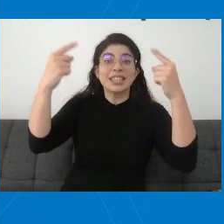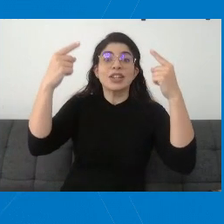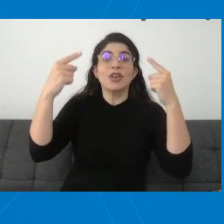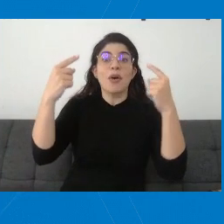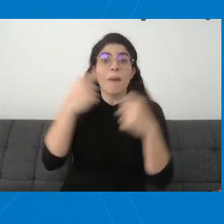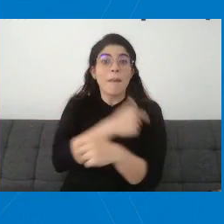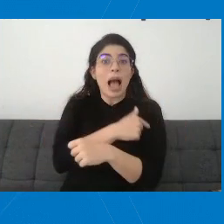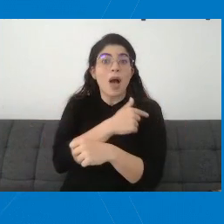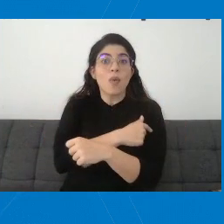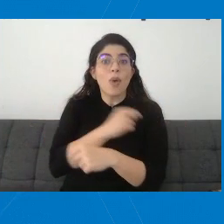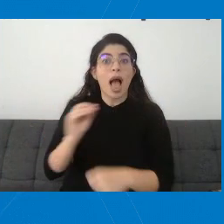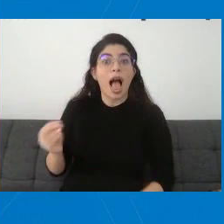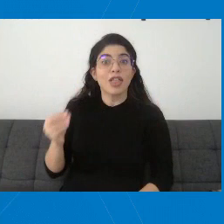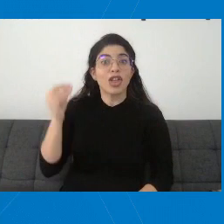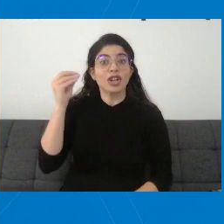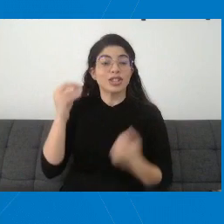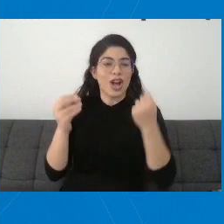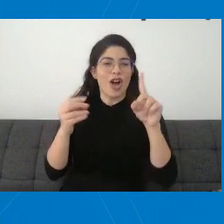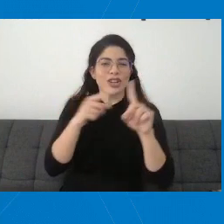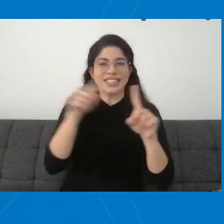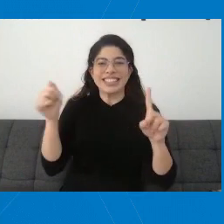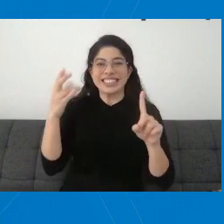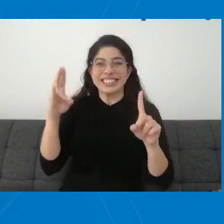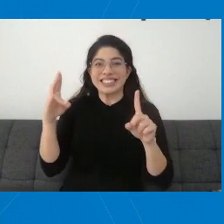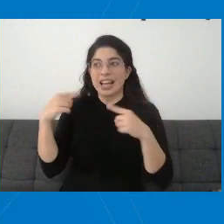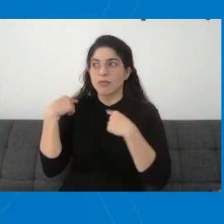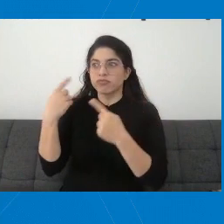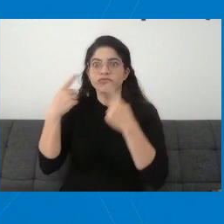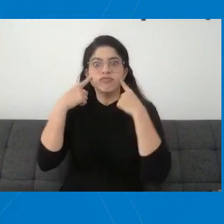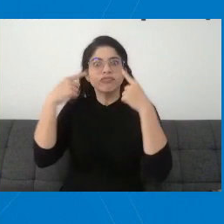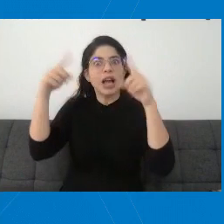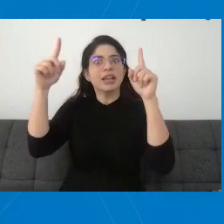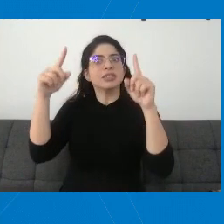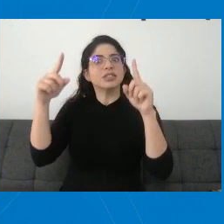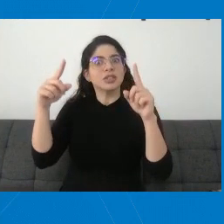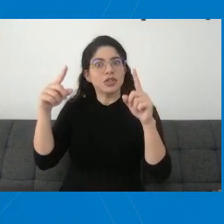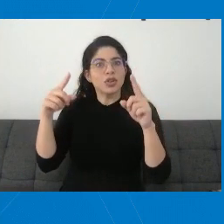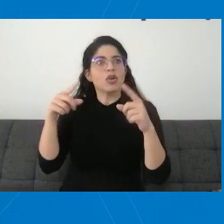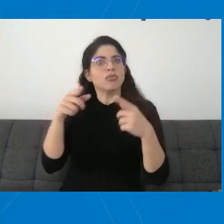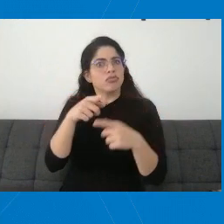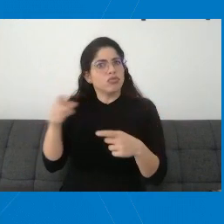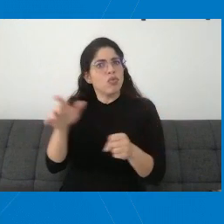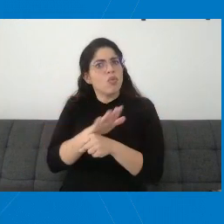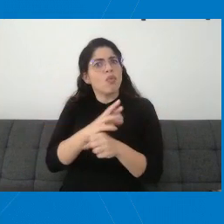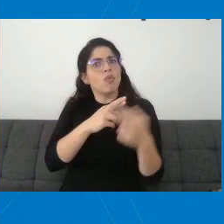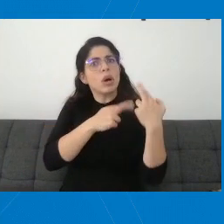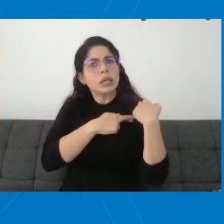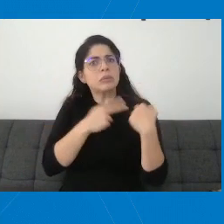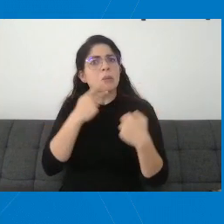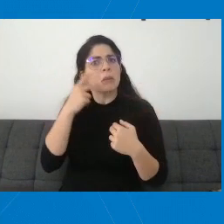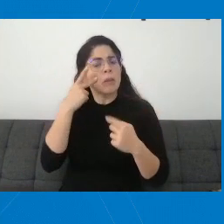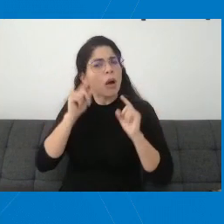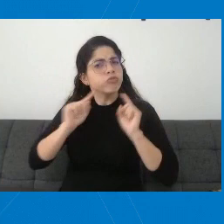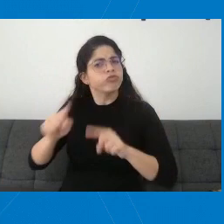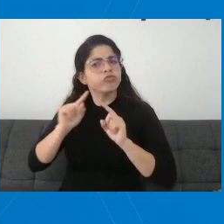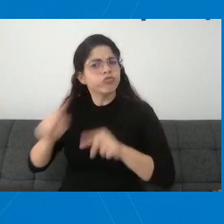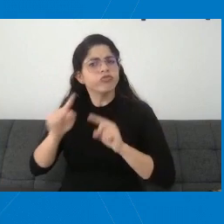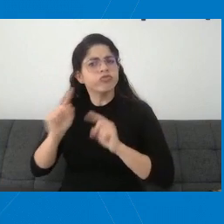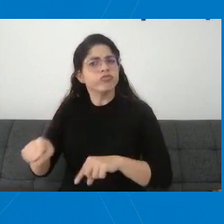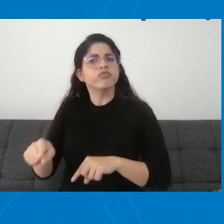adolescentes, de los 11 a los 17 años, donde responsablemente los padres han acudido a